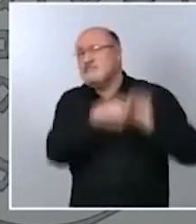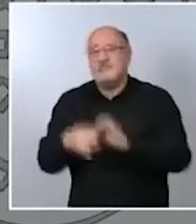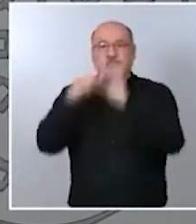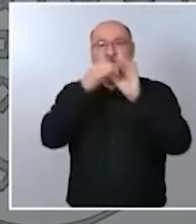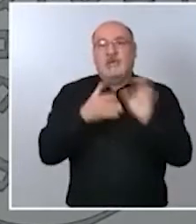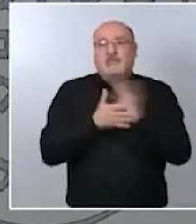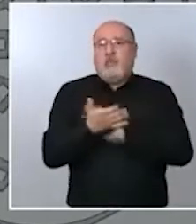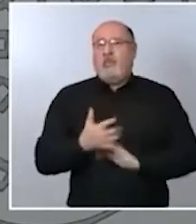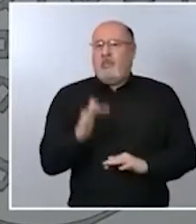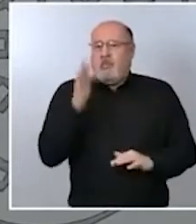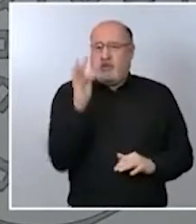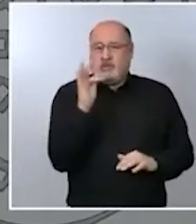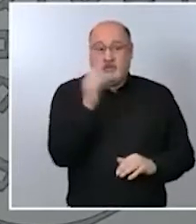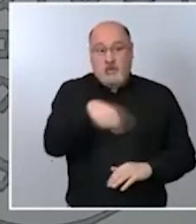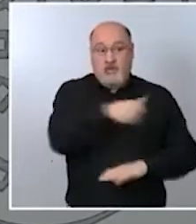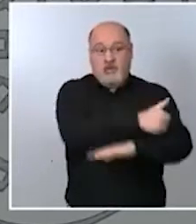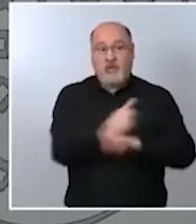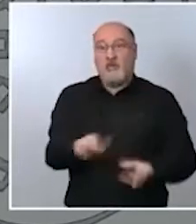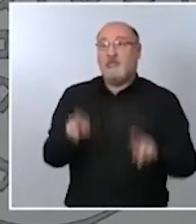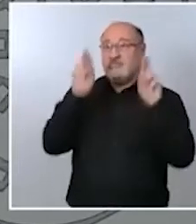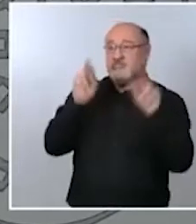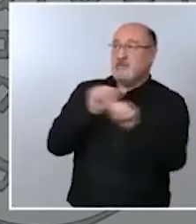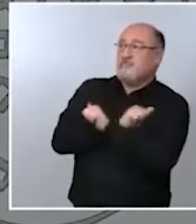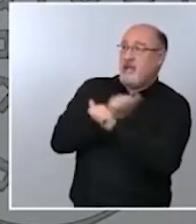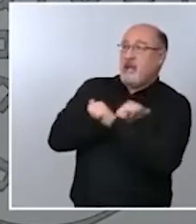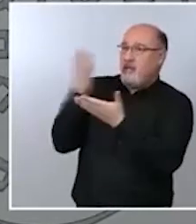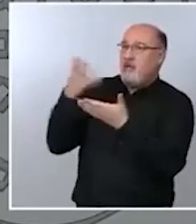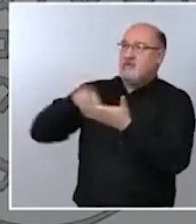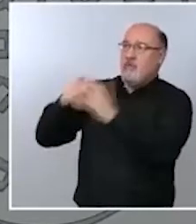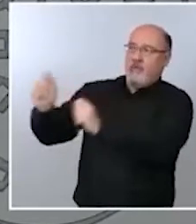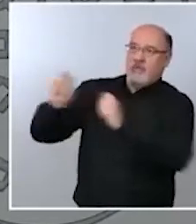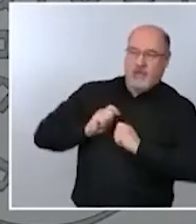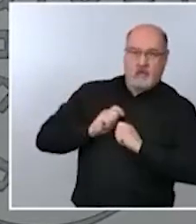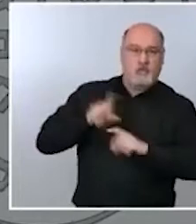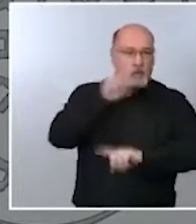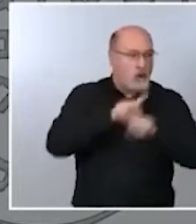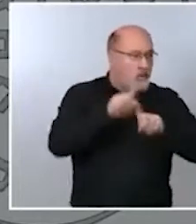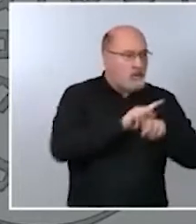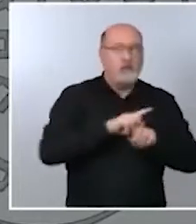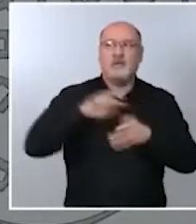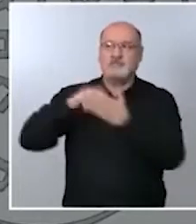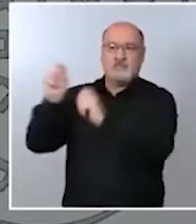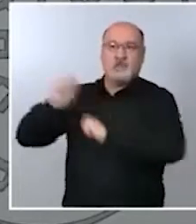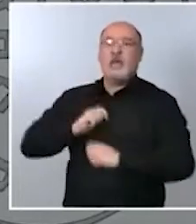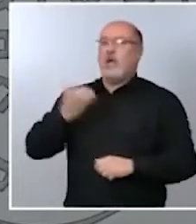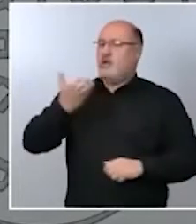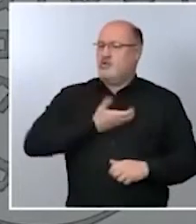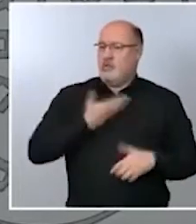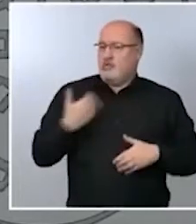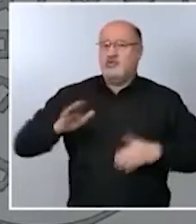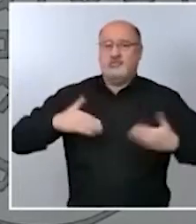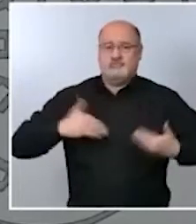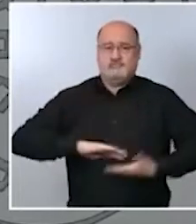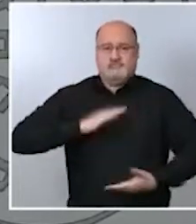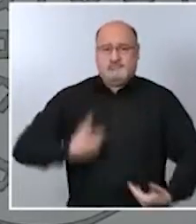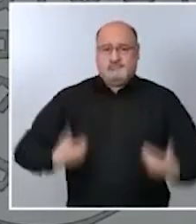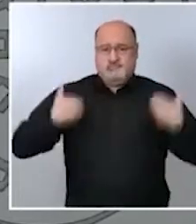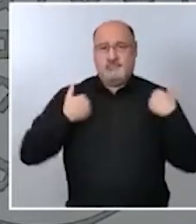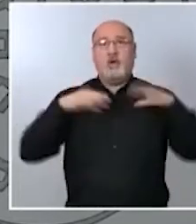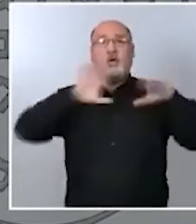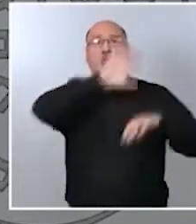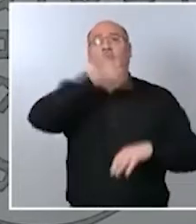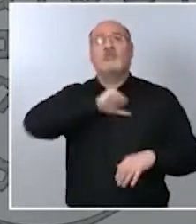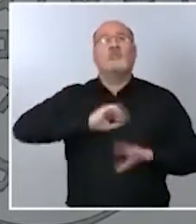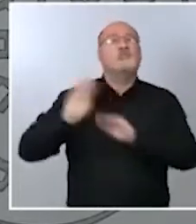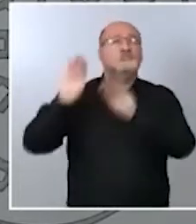los ciudadanos para la solución de sus problemas los ayuntamientos con sus competencias las comunidades autónomas con la suya y el gobierno de